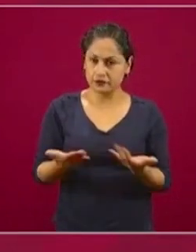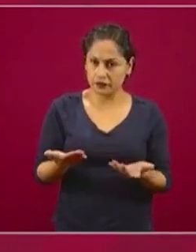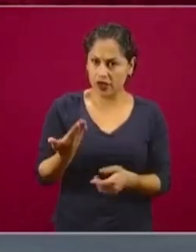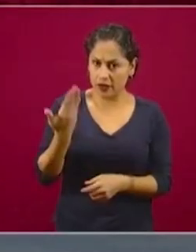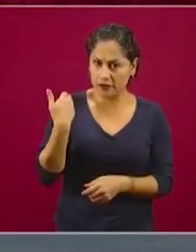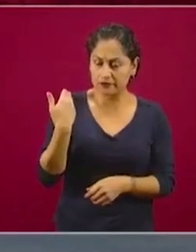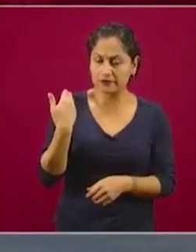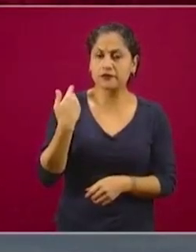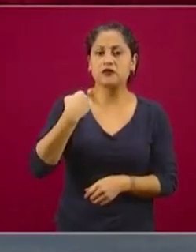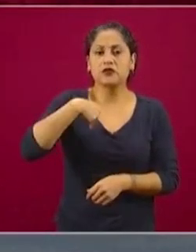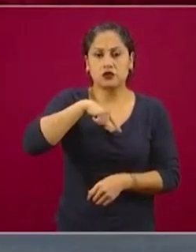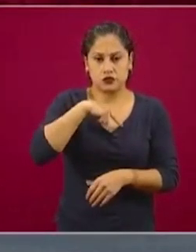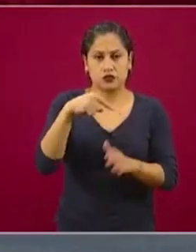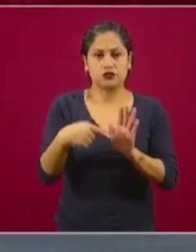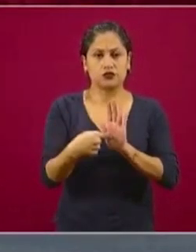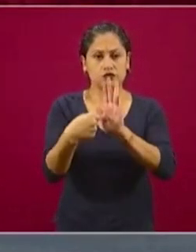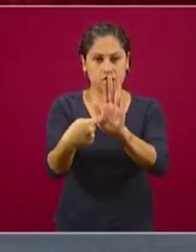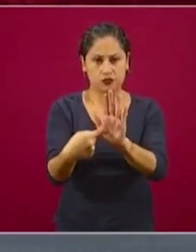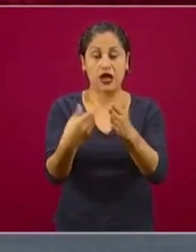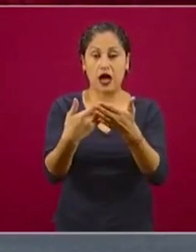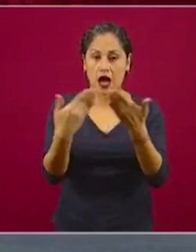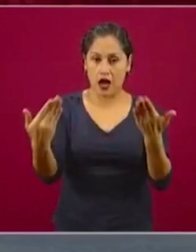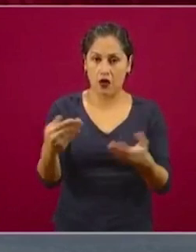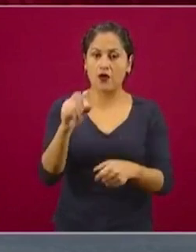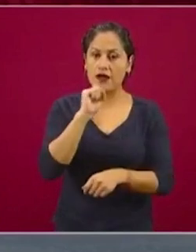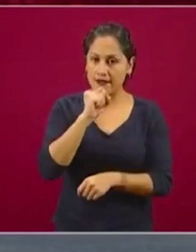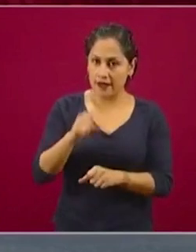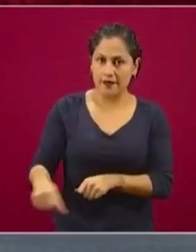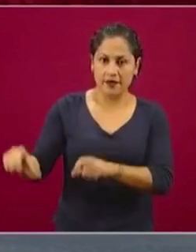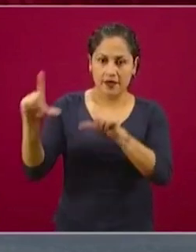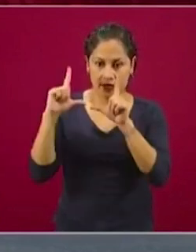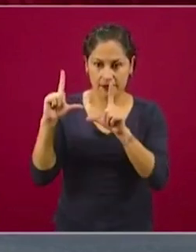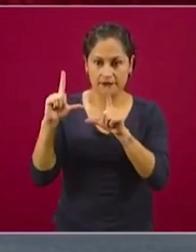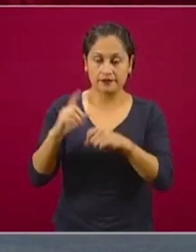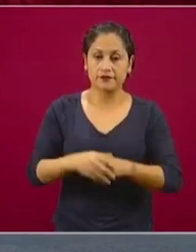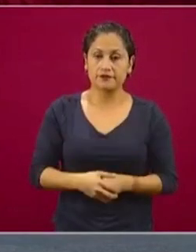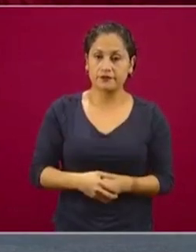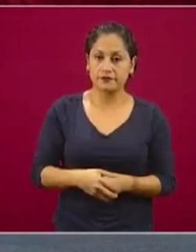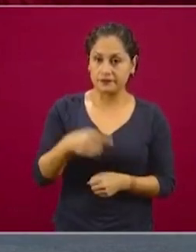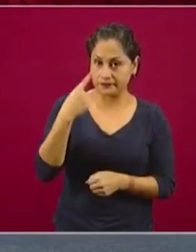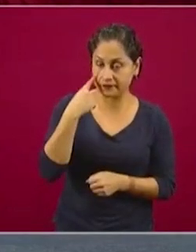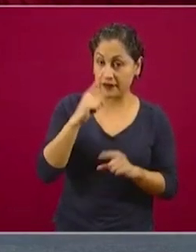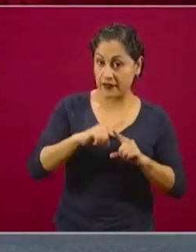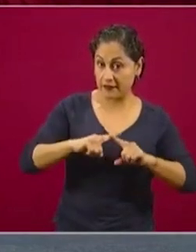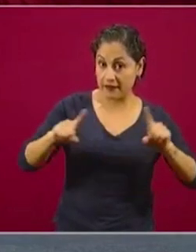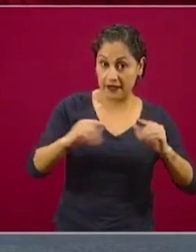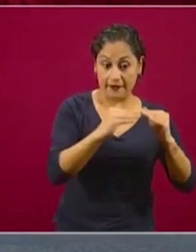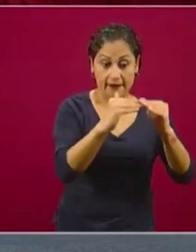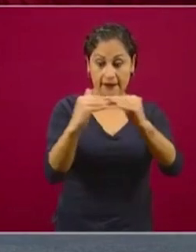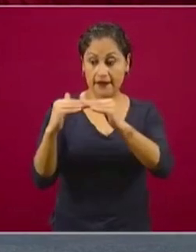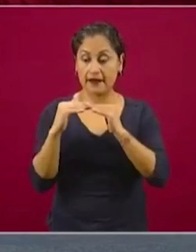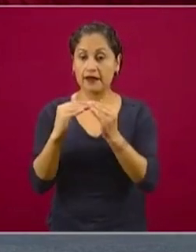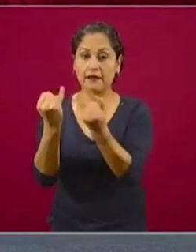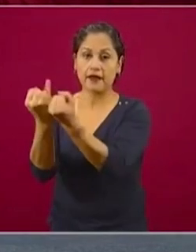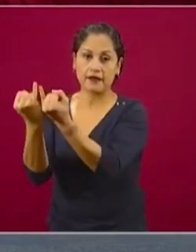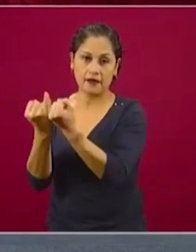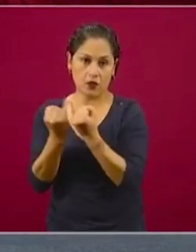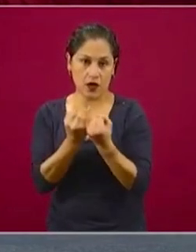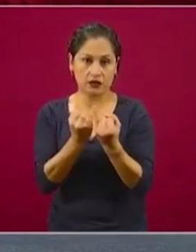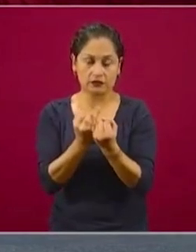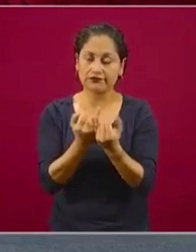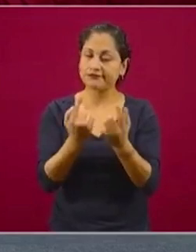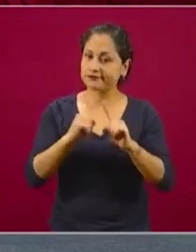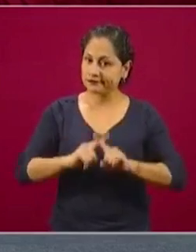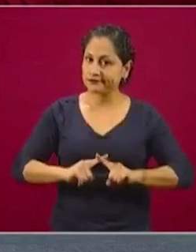les traigo una ilustración, la diferencia entre equidad e igualdad es que cuando el criterio es la igualdad